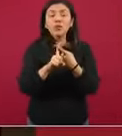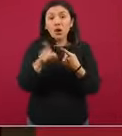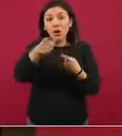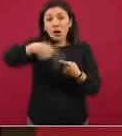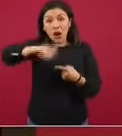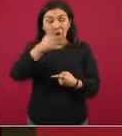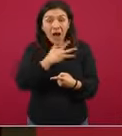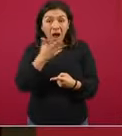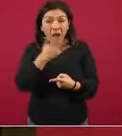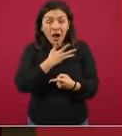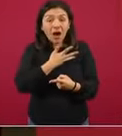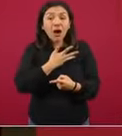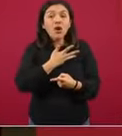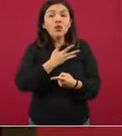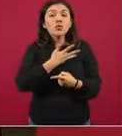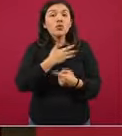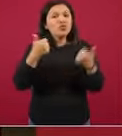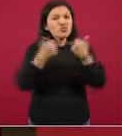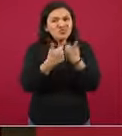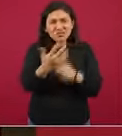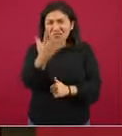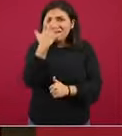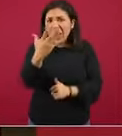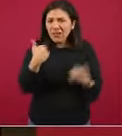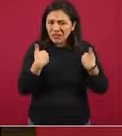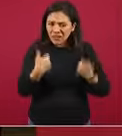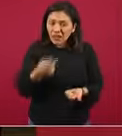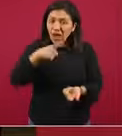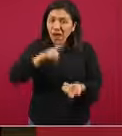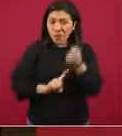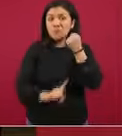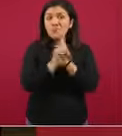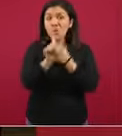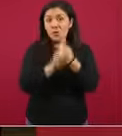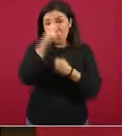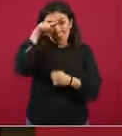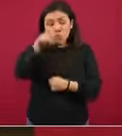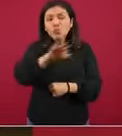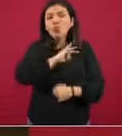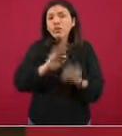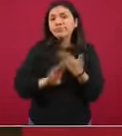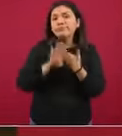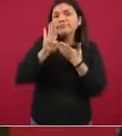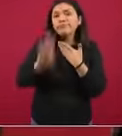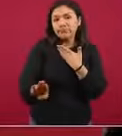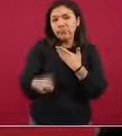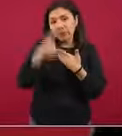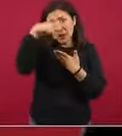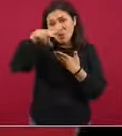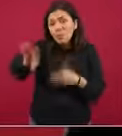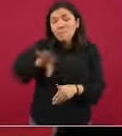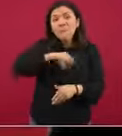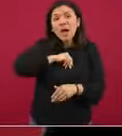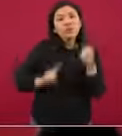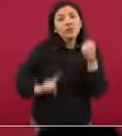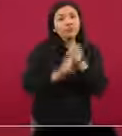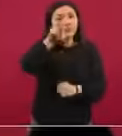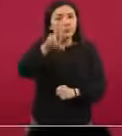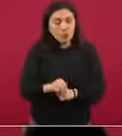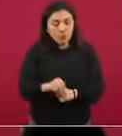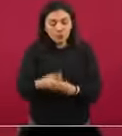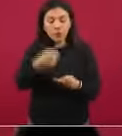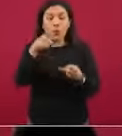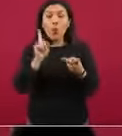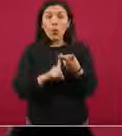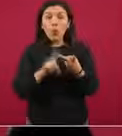que tengan toda la seriedad del problema para la prevención, para que no se contagien. Y el